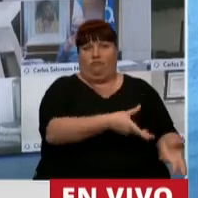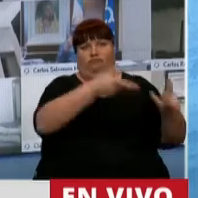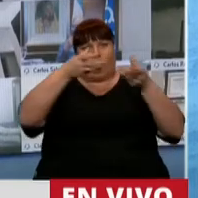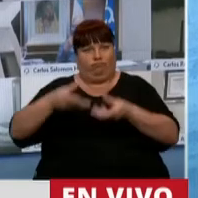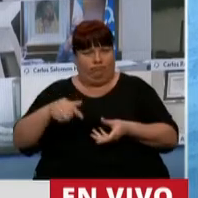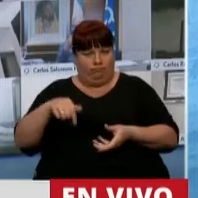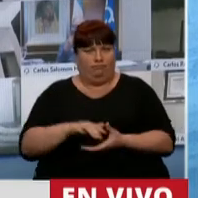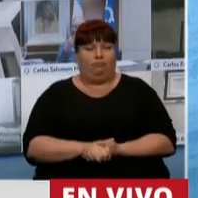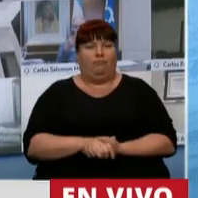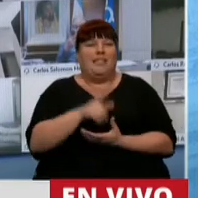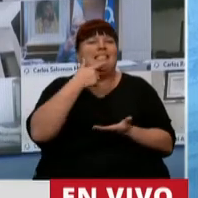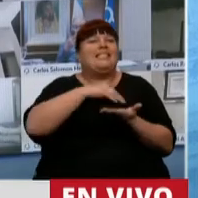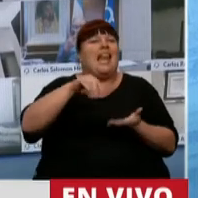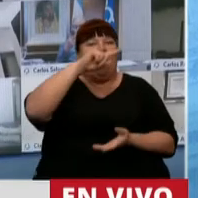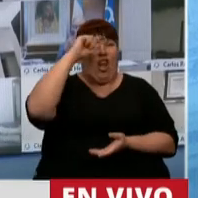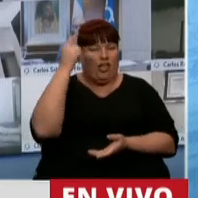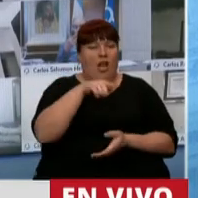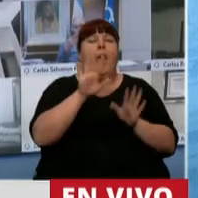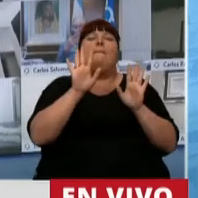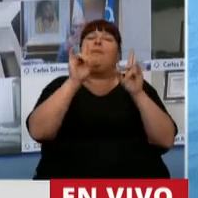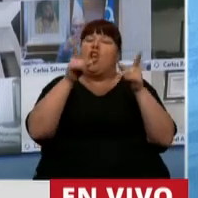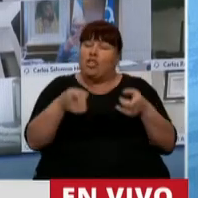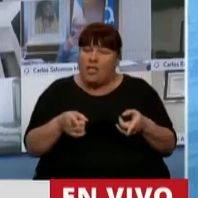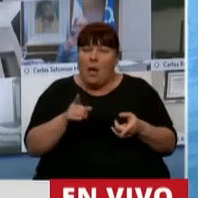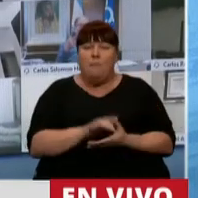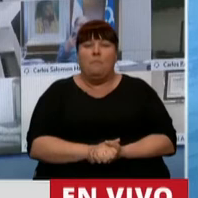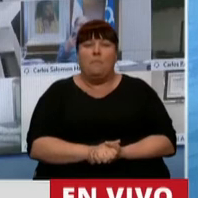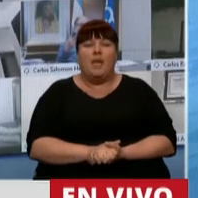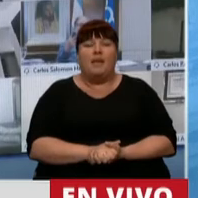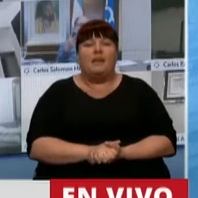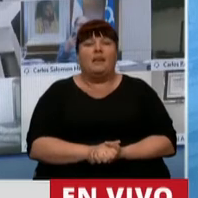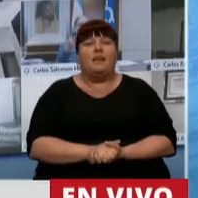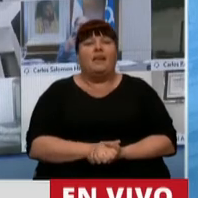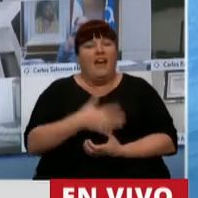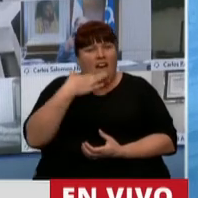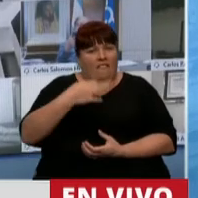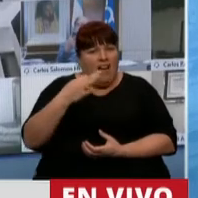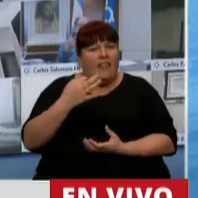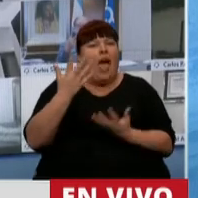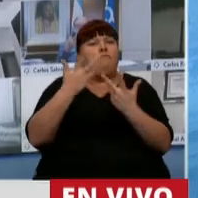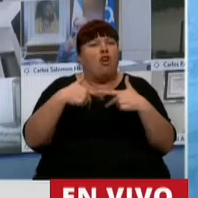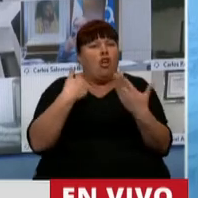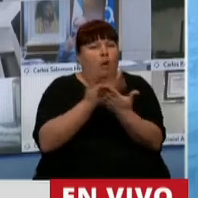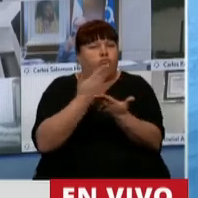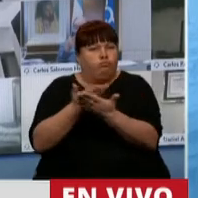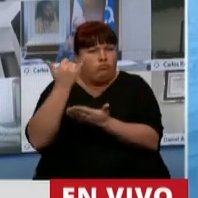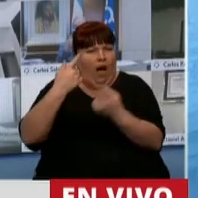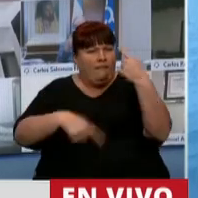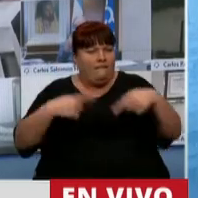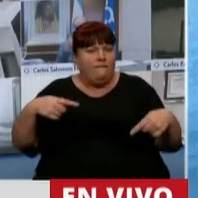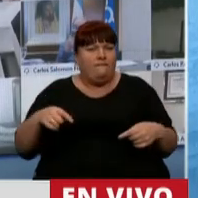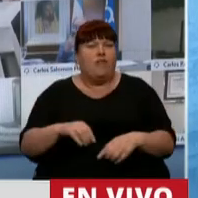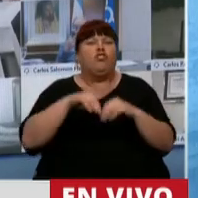de la Nación. Pero también es cierto que hubieron muchos proyectos. Hubieron